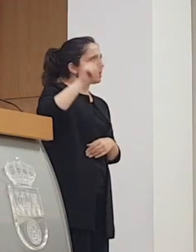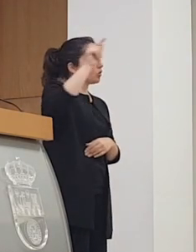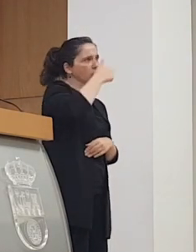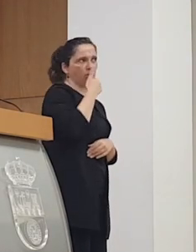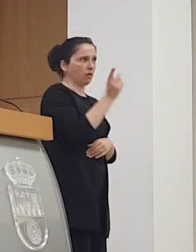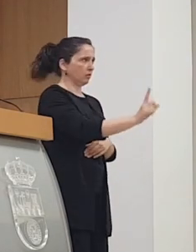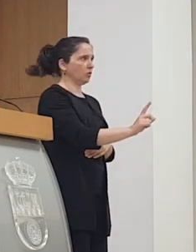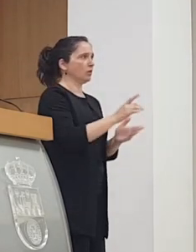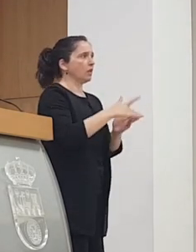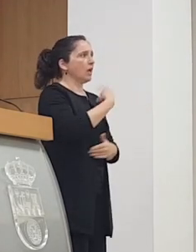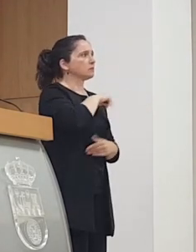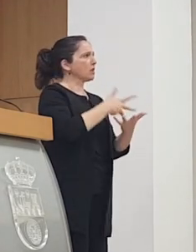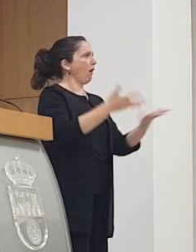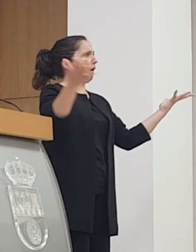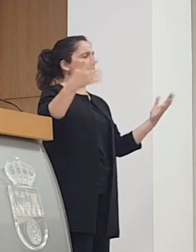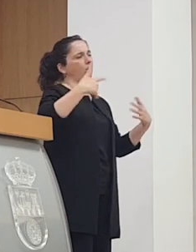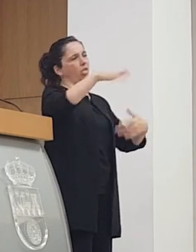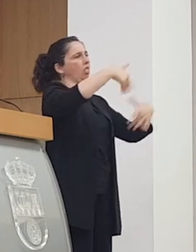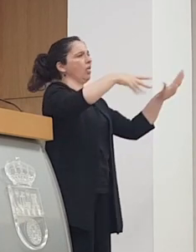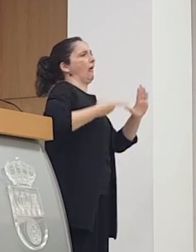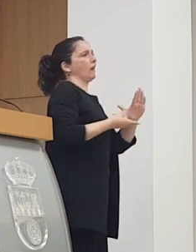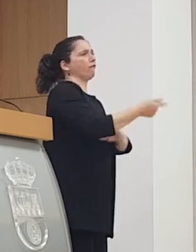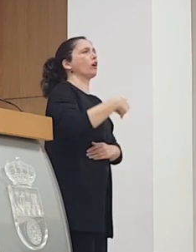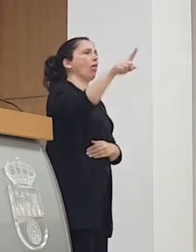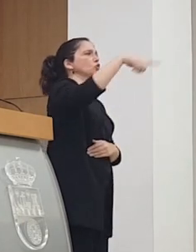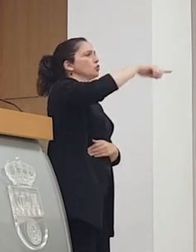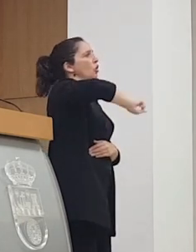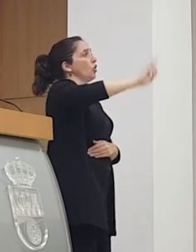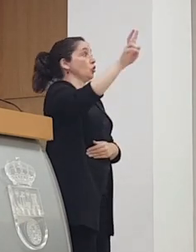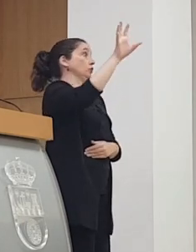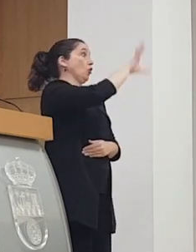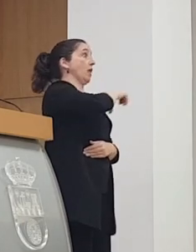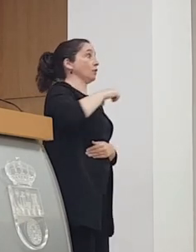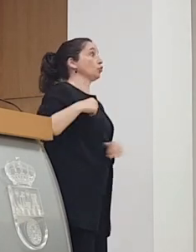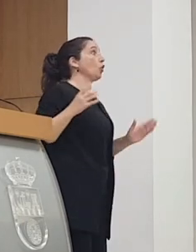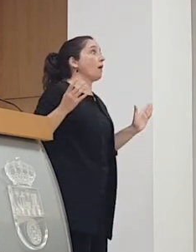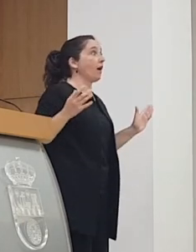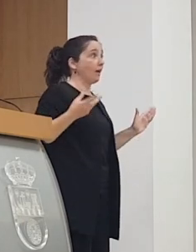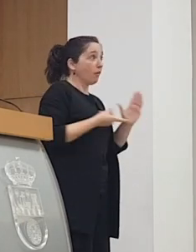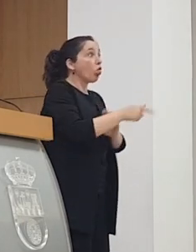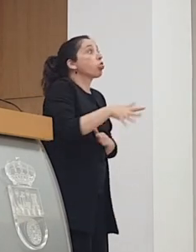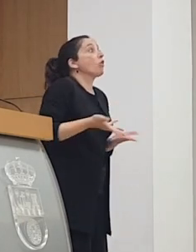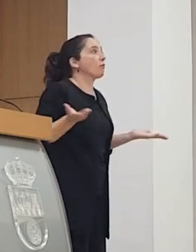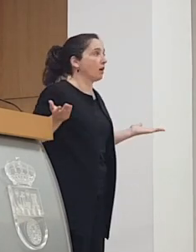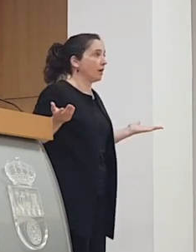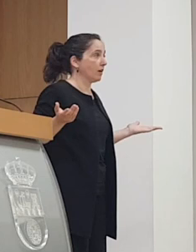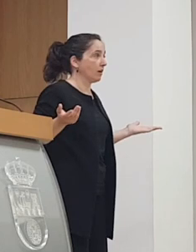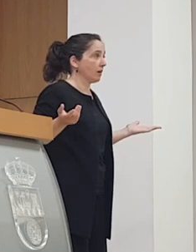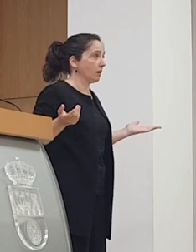usted dijo ayer que España es muy grande y que los refugiados pueden acogerse en cualquier otro lugar ¿dónde irían esos refugiados?